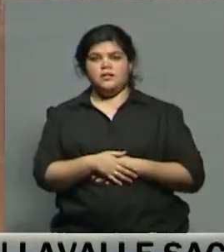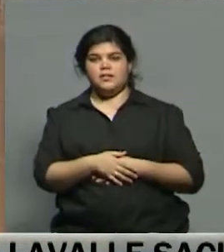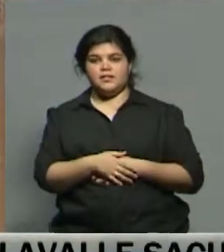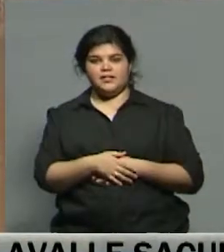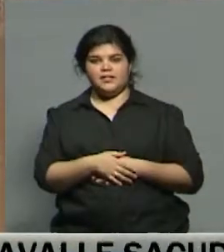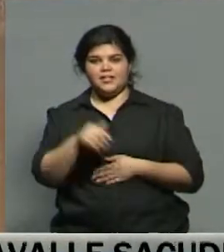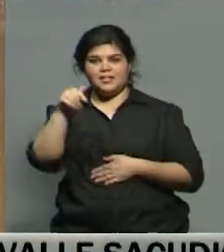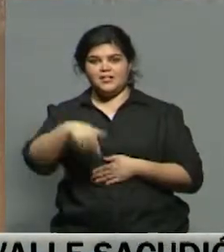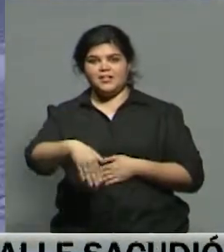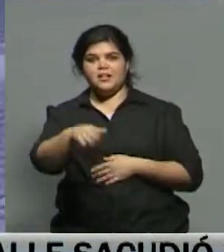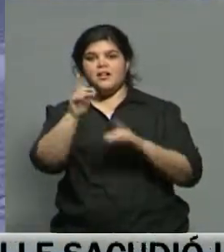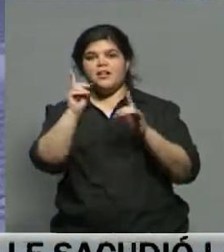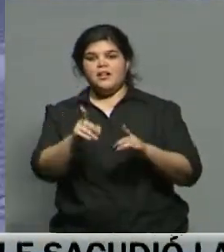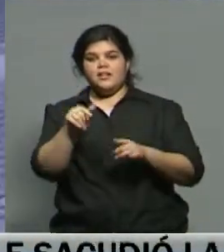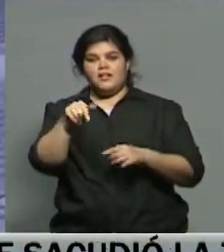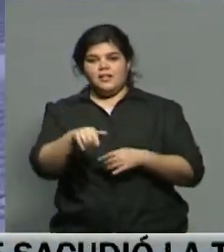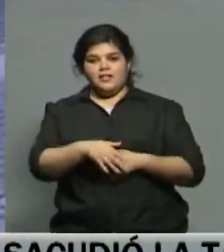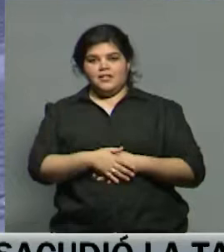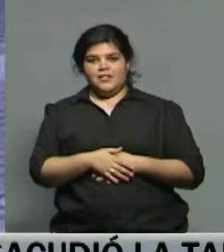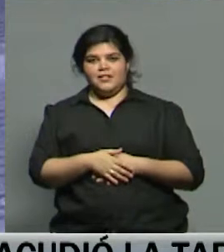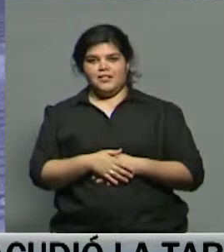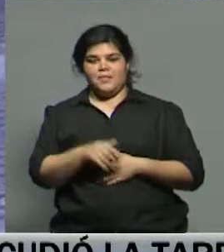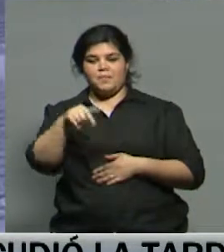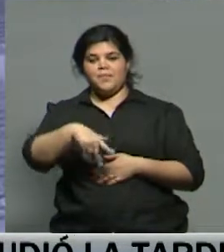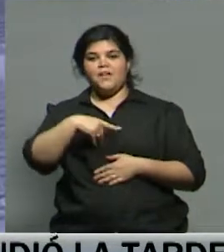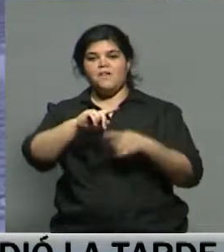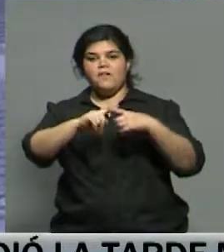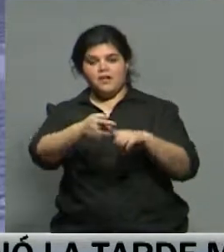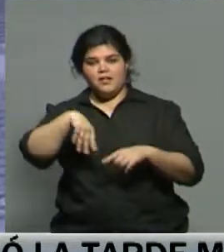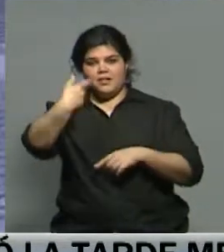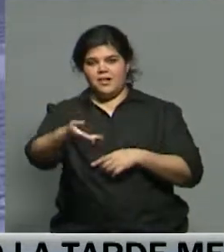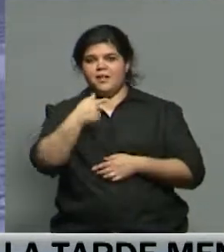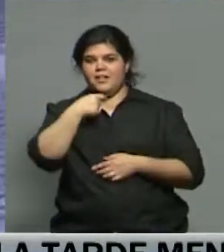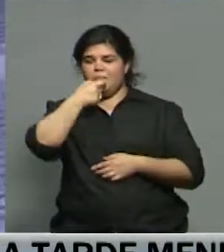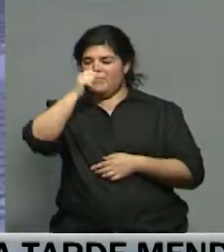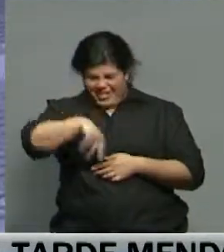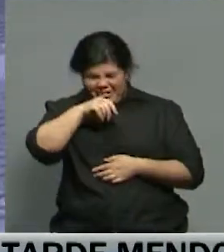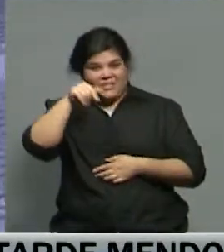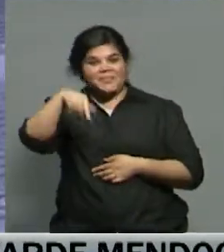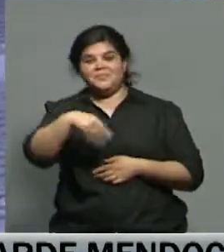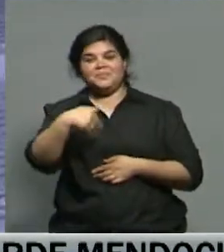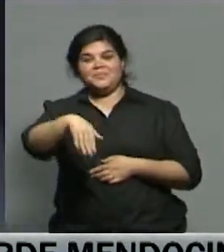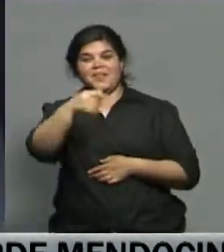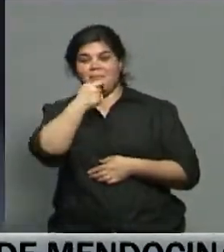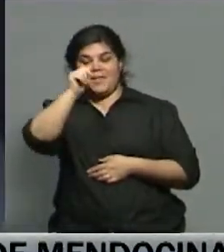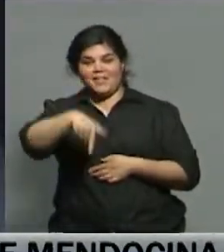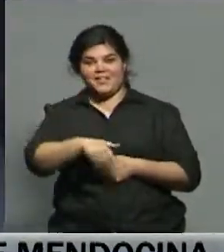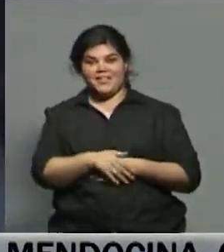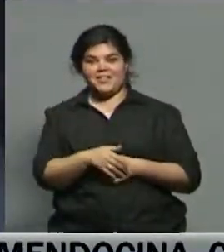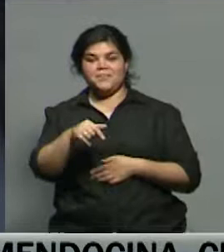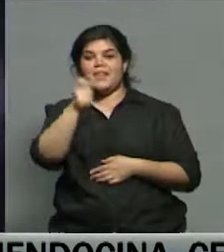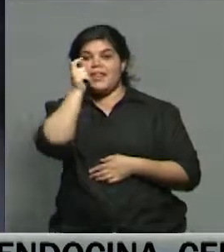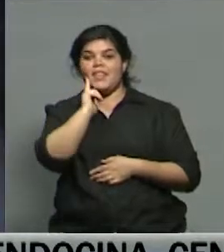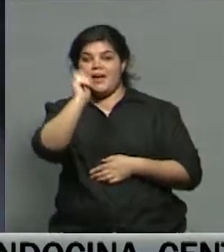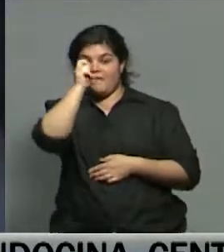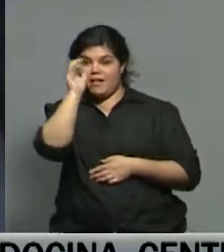a la confusión que se había generado con el próximo día feriado que rige nuestra provincia y tanto a nivel nacional y tiene que ver con el 20